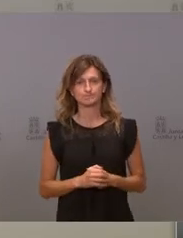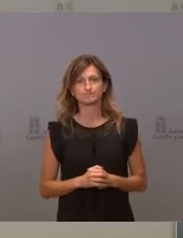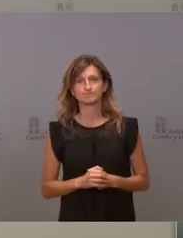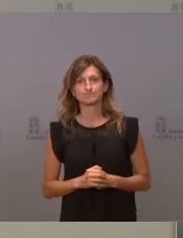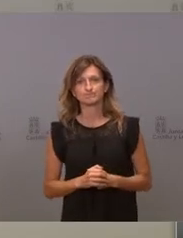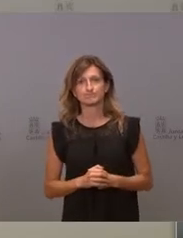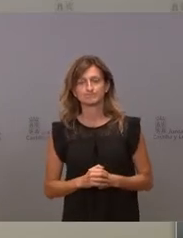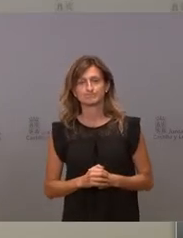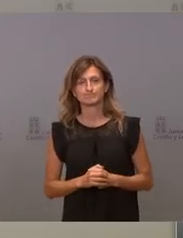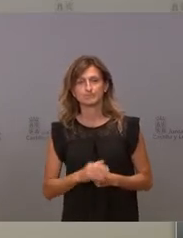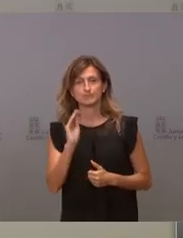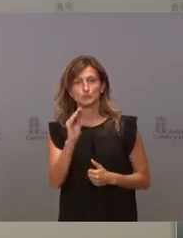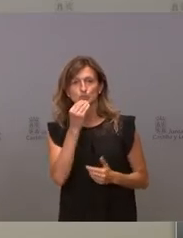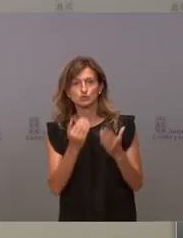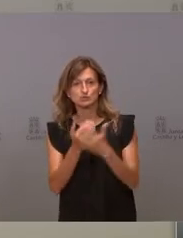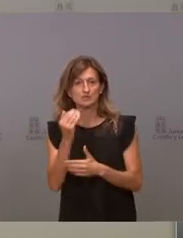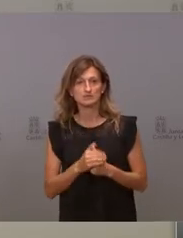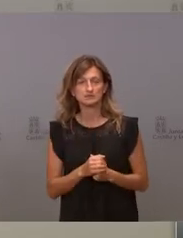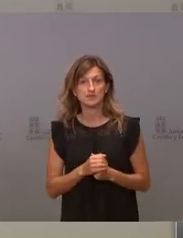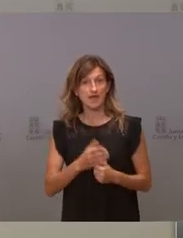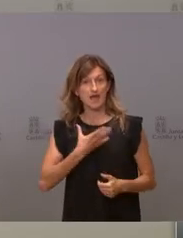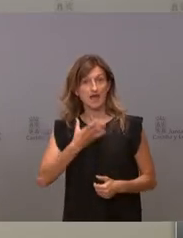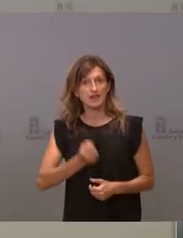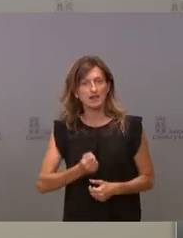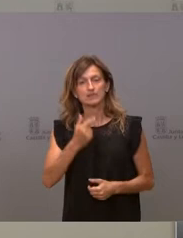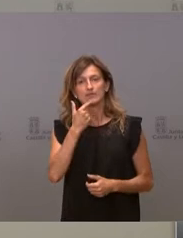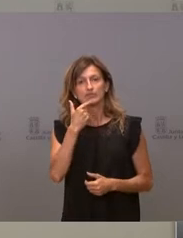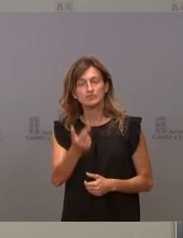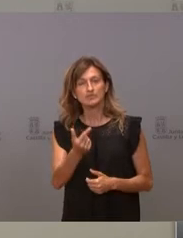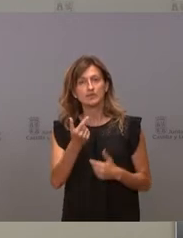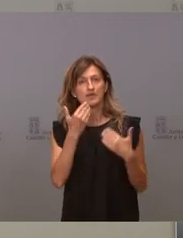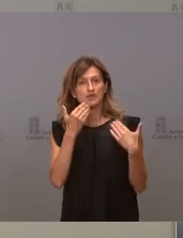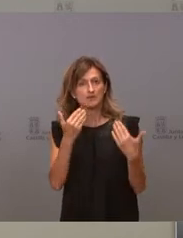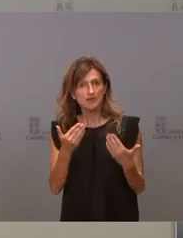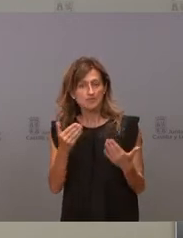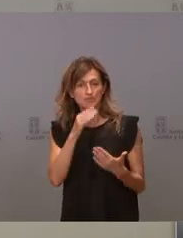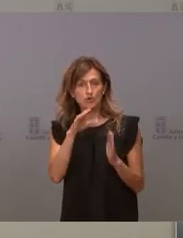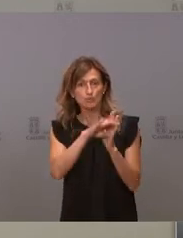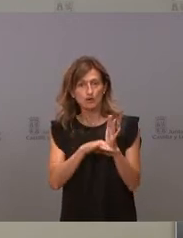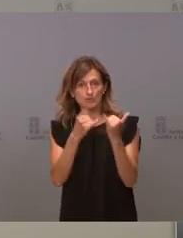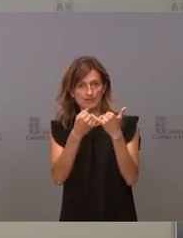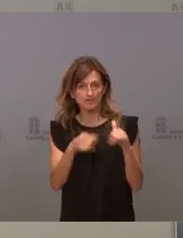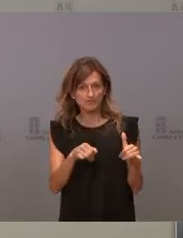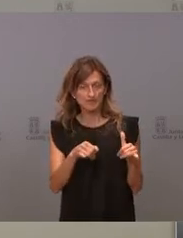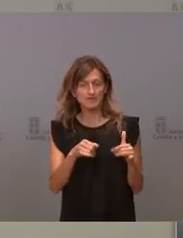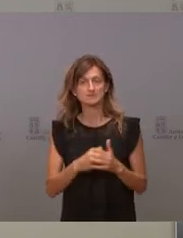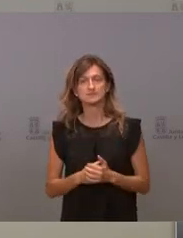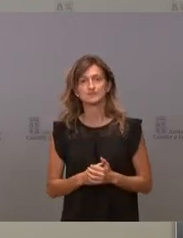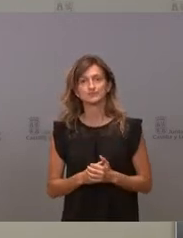Buenos días. Oscar Puente ha agradecido al respecto del programa de ferias, ha agradecido la franqueza